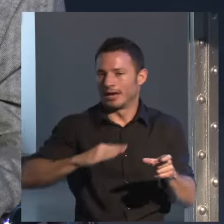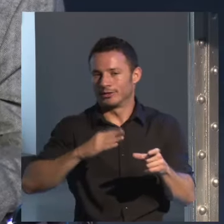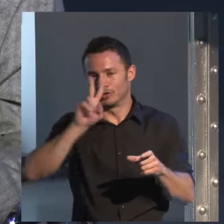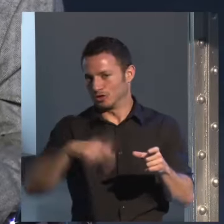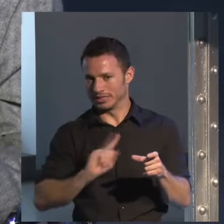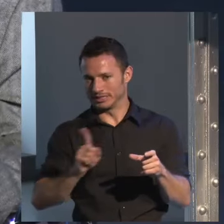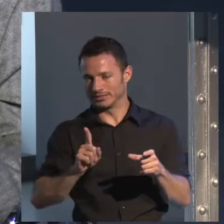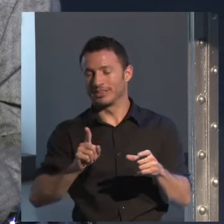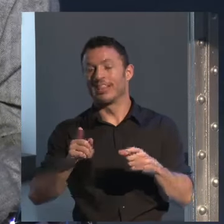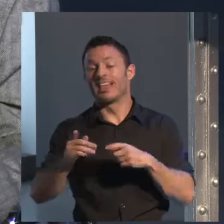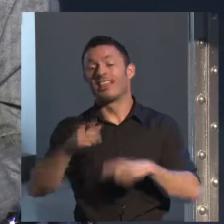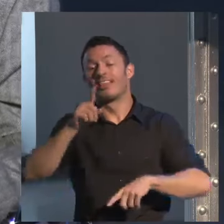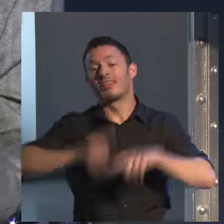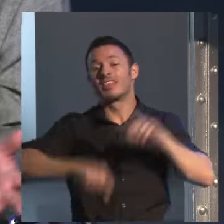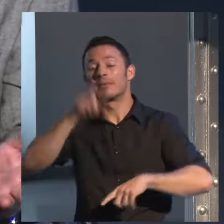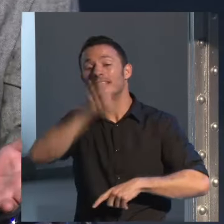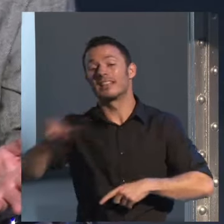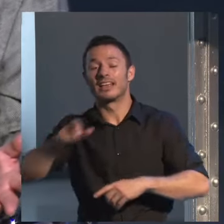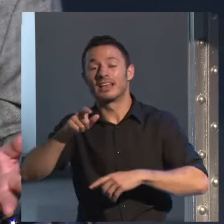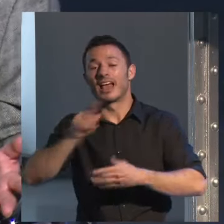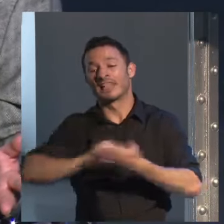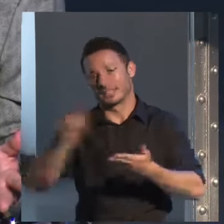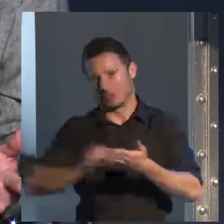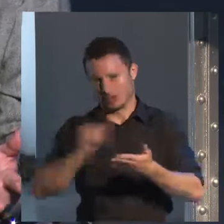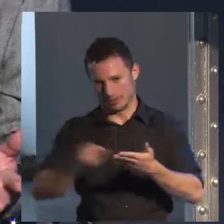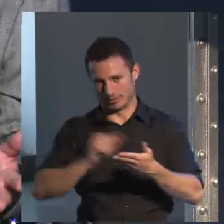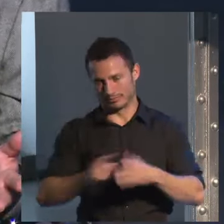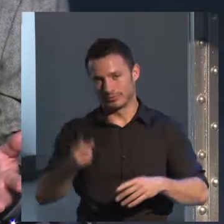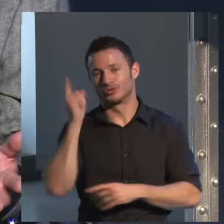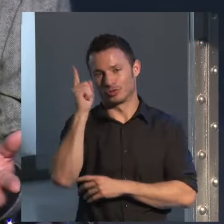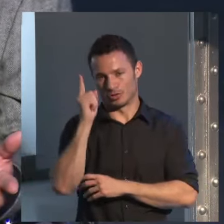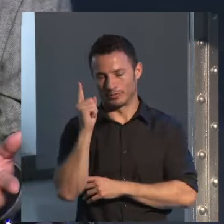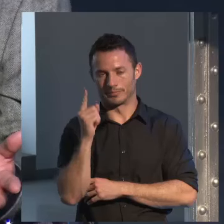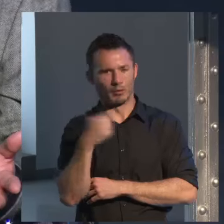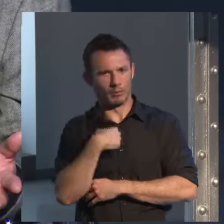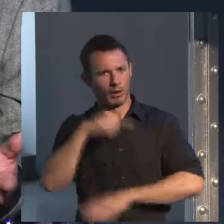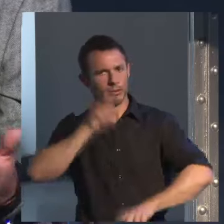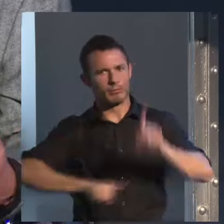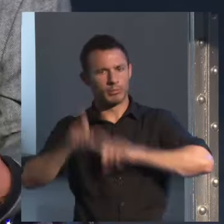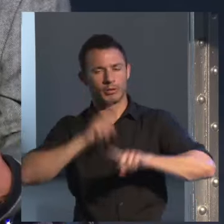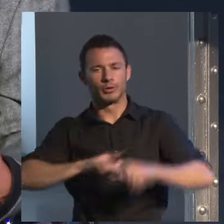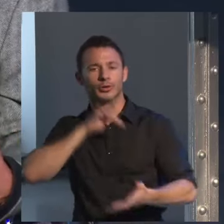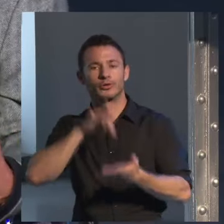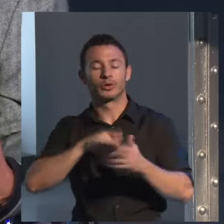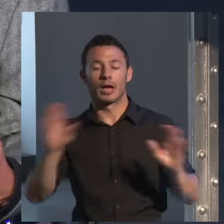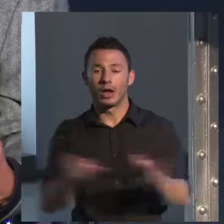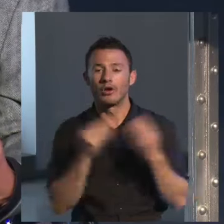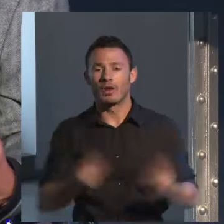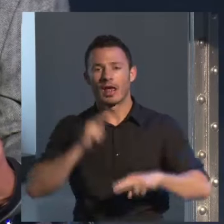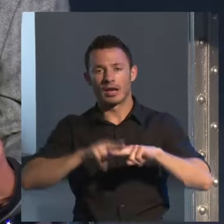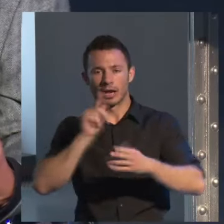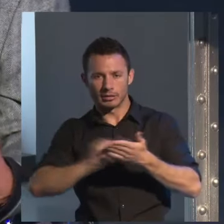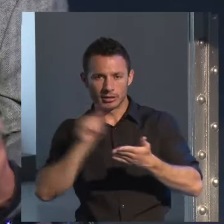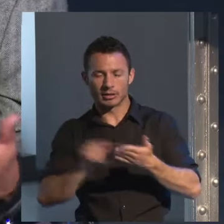cultiven. Y yo tengo un problema a la hora de escribir novelas negras y es